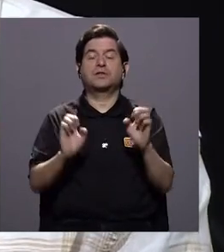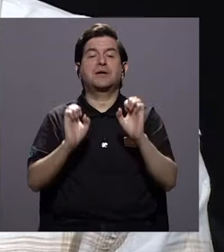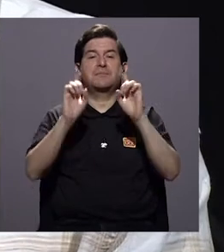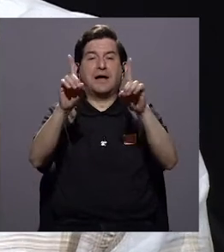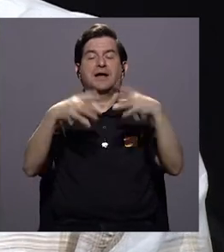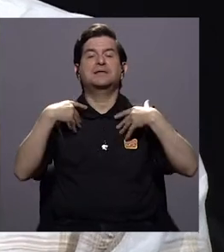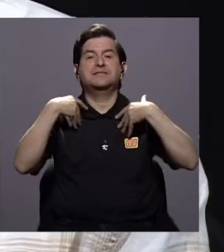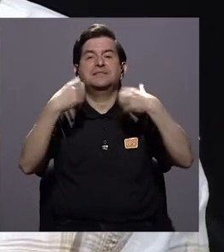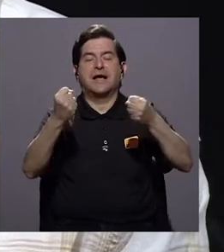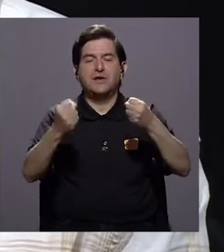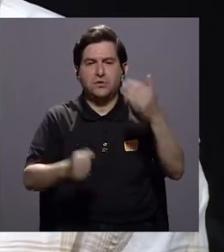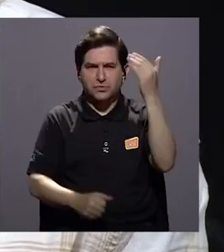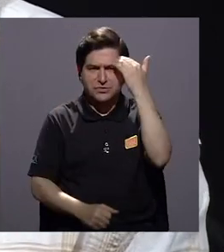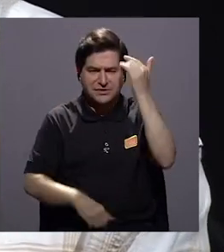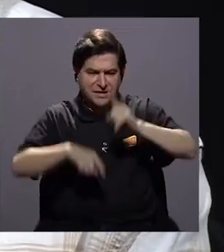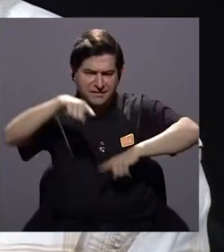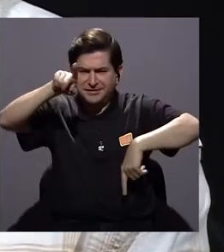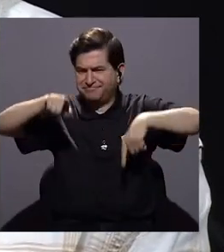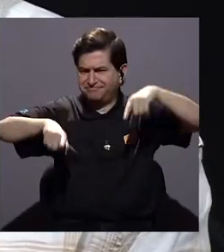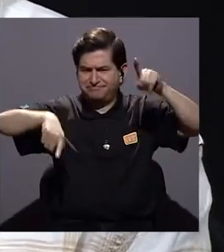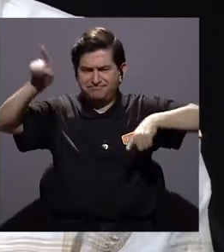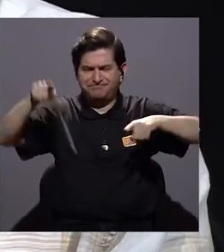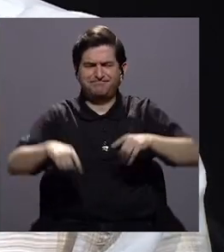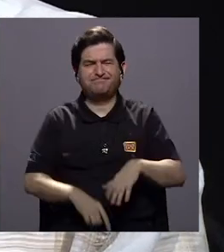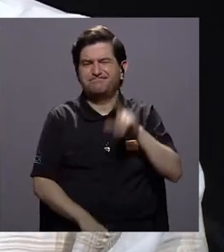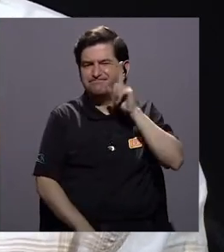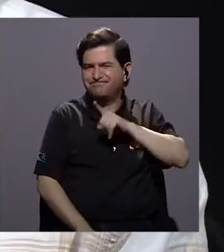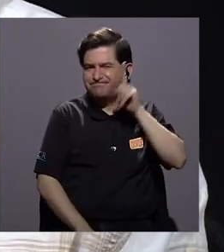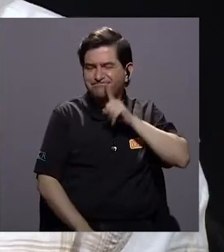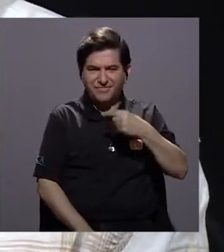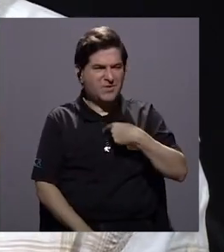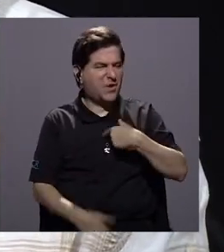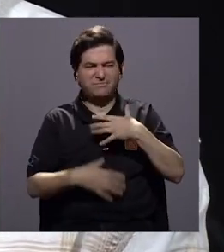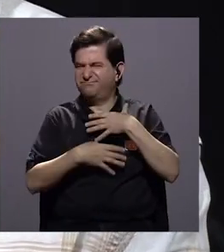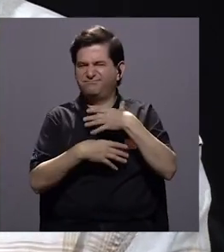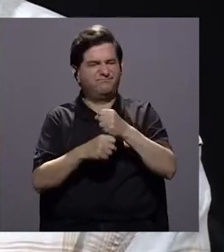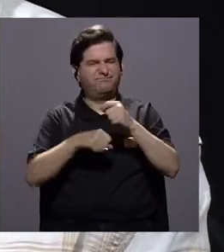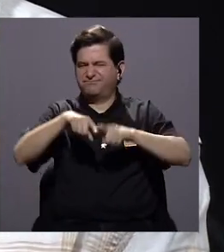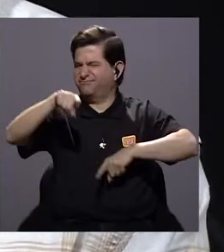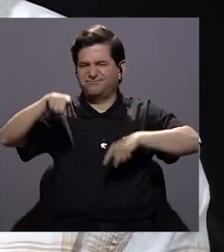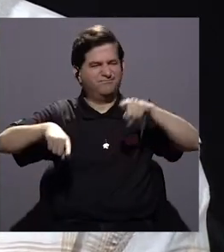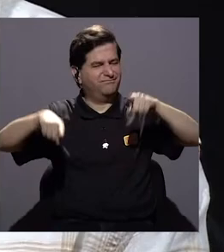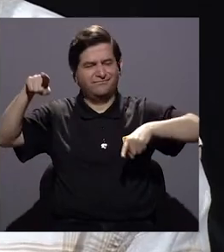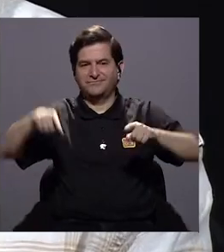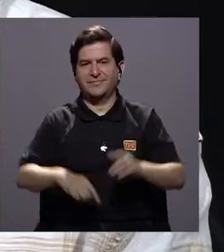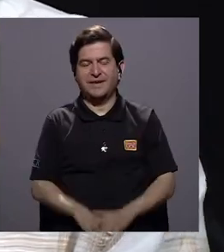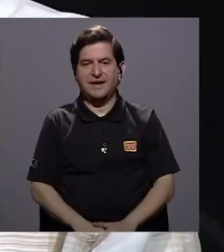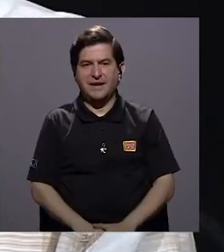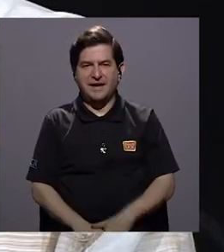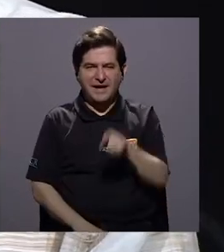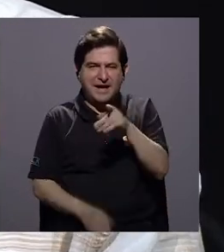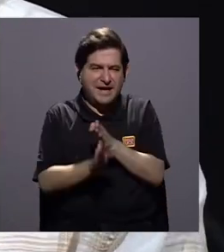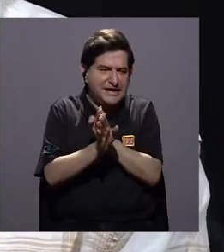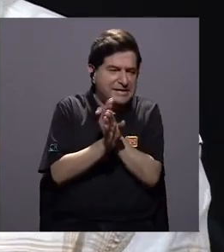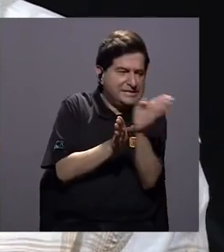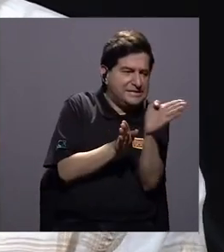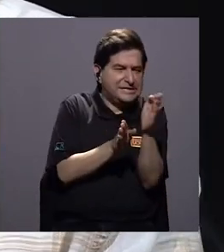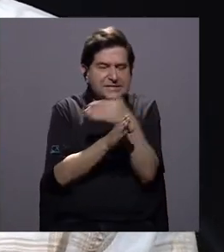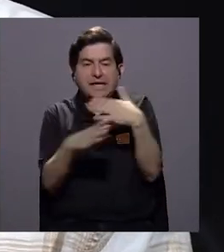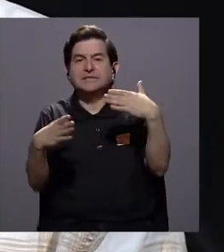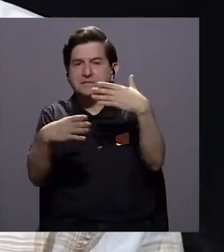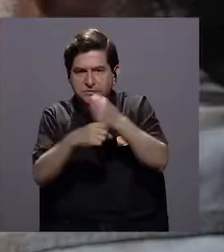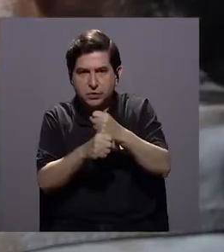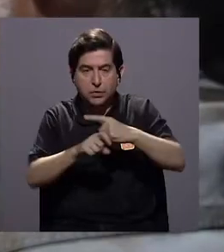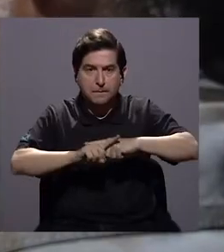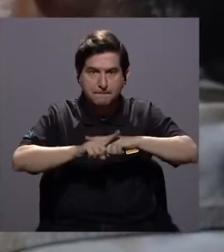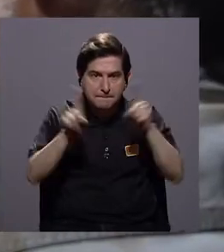de educación y salud. Sabemos que las estadísticas son muy engañosas, yo no me confío mucho en las estadísticas porque nos hacen sesgos muy interesantes,